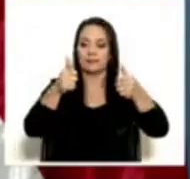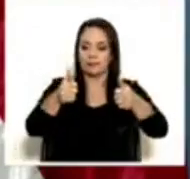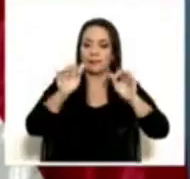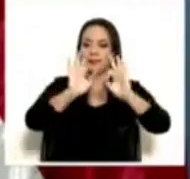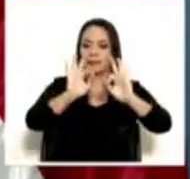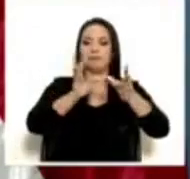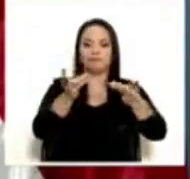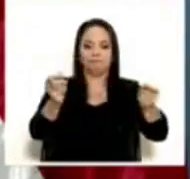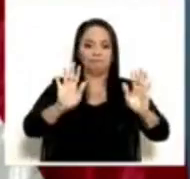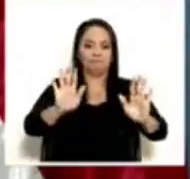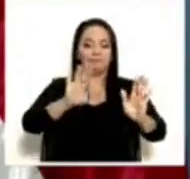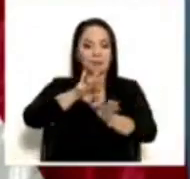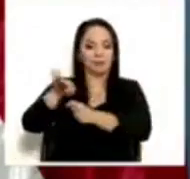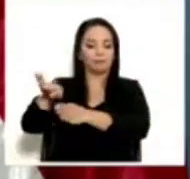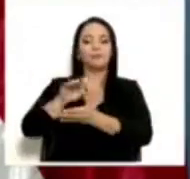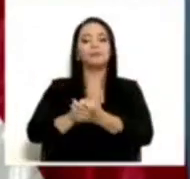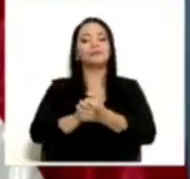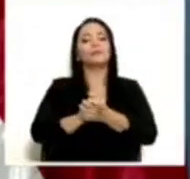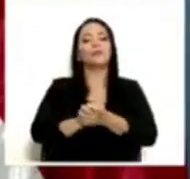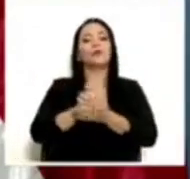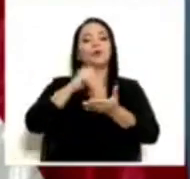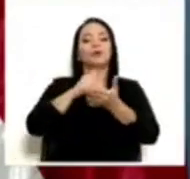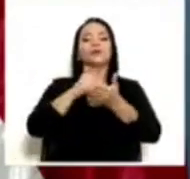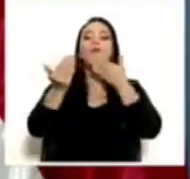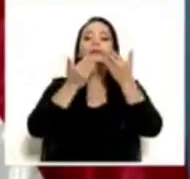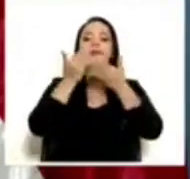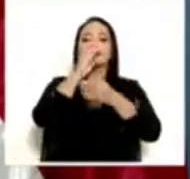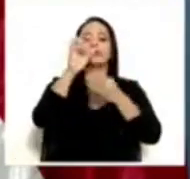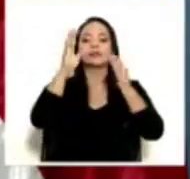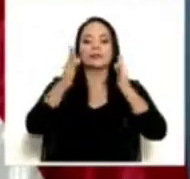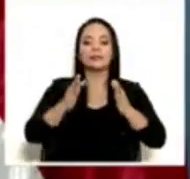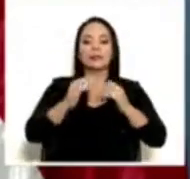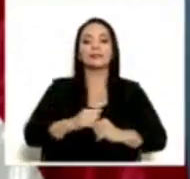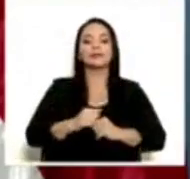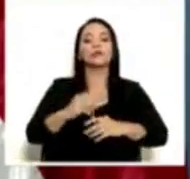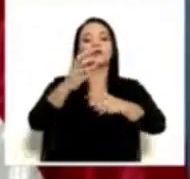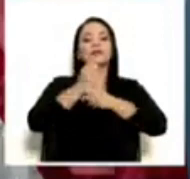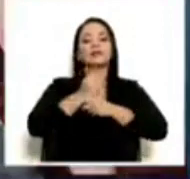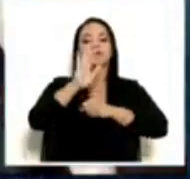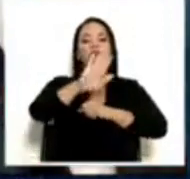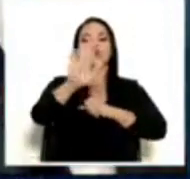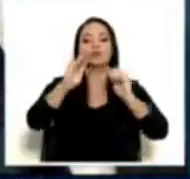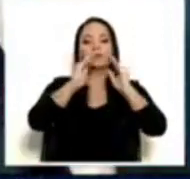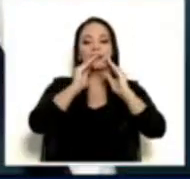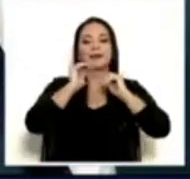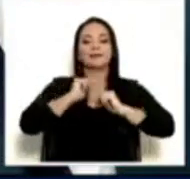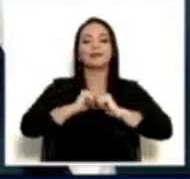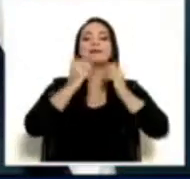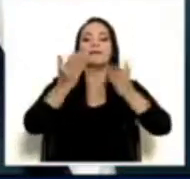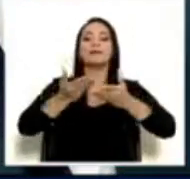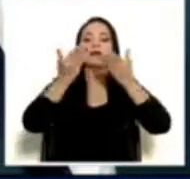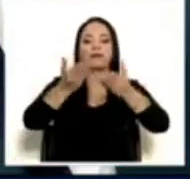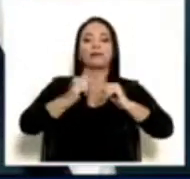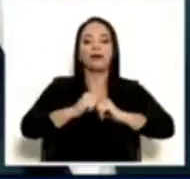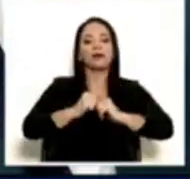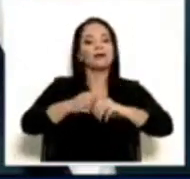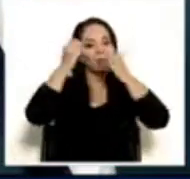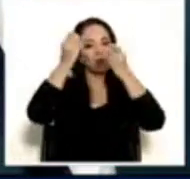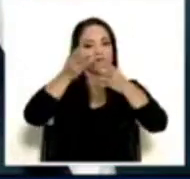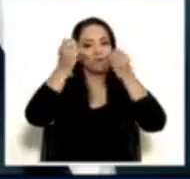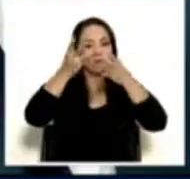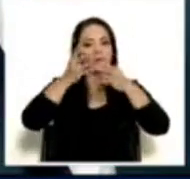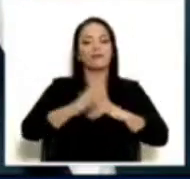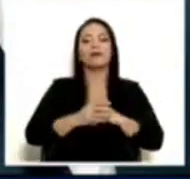Como decía, muchísimas gracias compatriotas por recibirme en sus casas para darles la rendición de